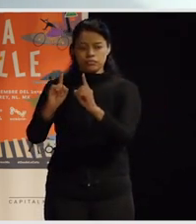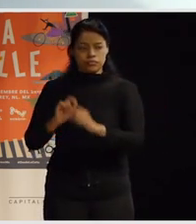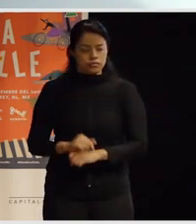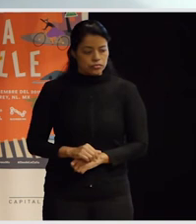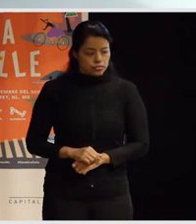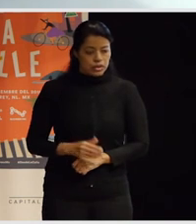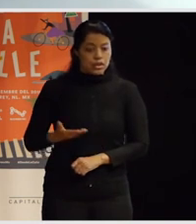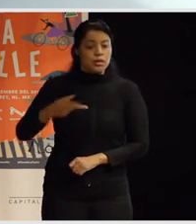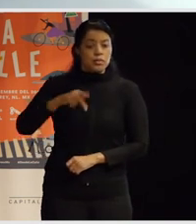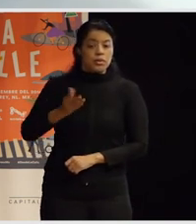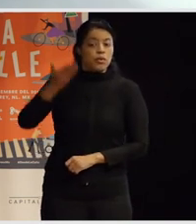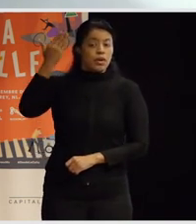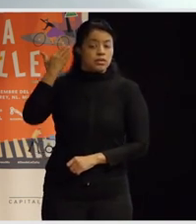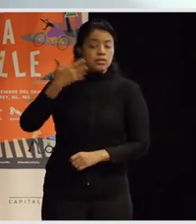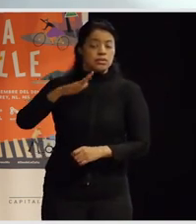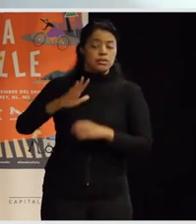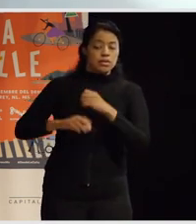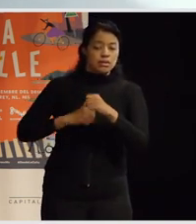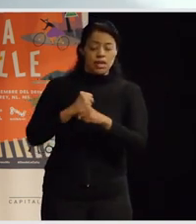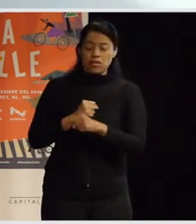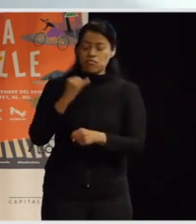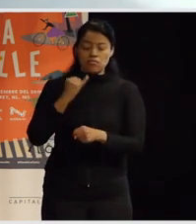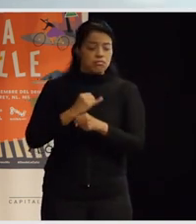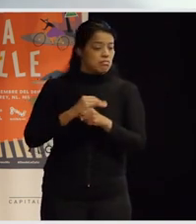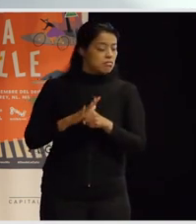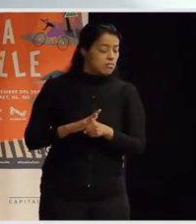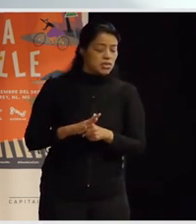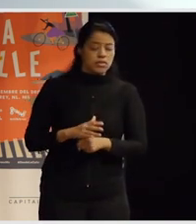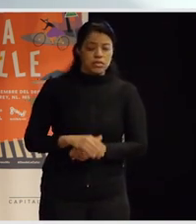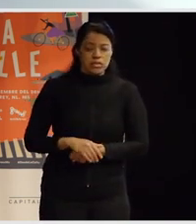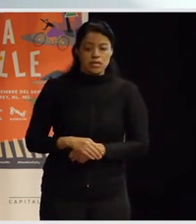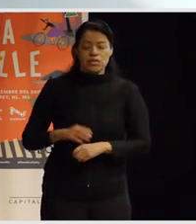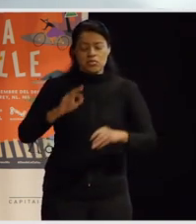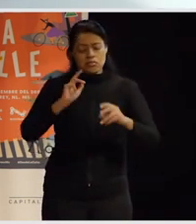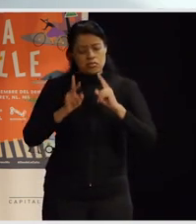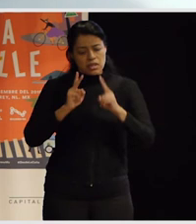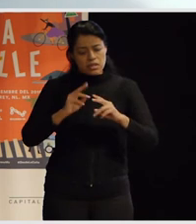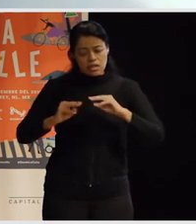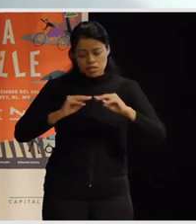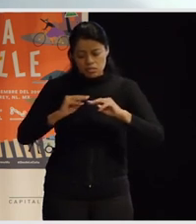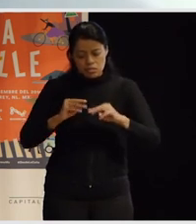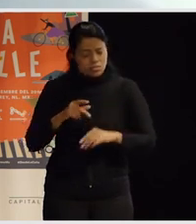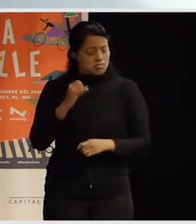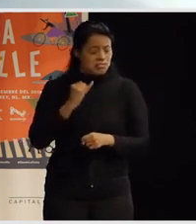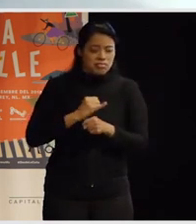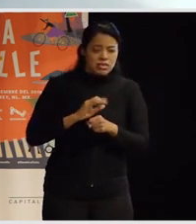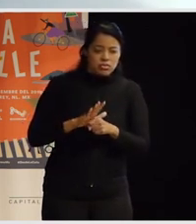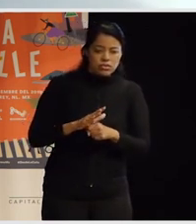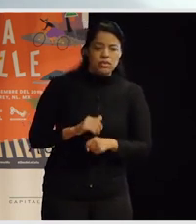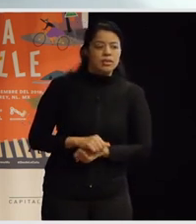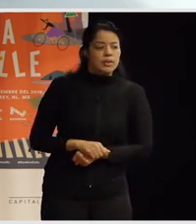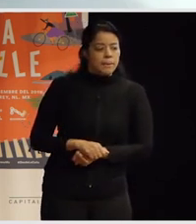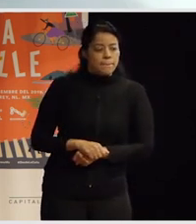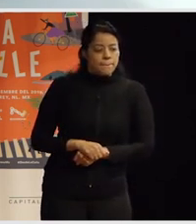10 años era imposible nos decían esto es imposible lo hemos hablado con movilidad con los autobuses es imposible bueno pues hace dos años el